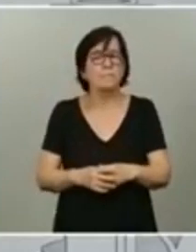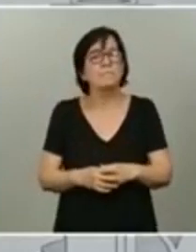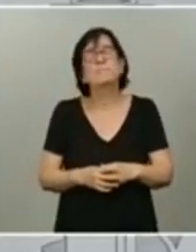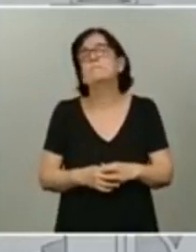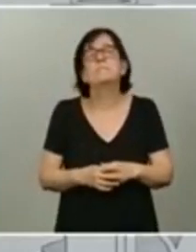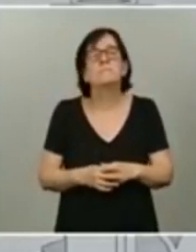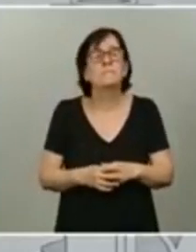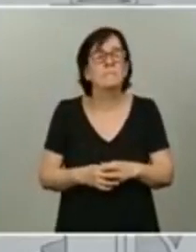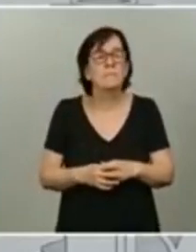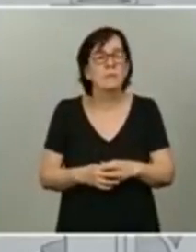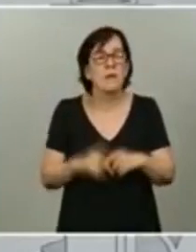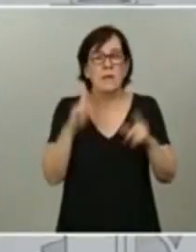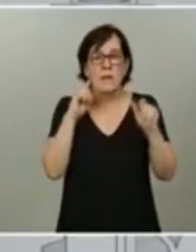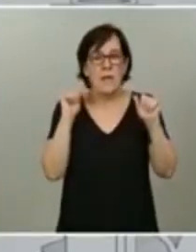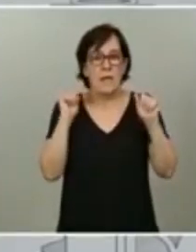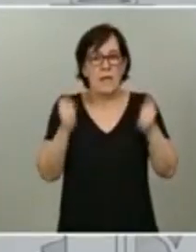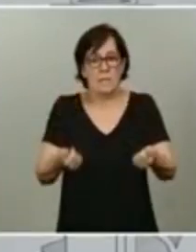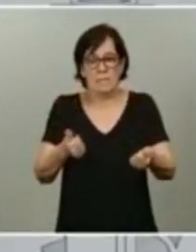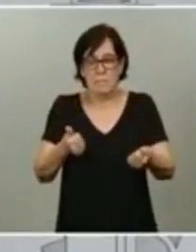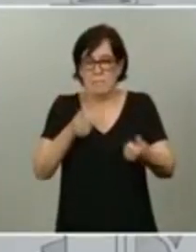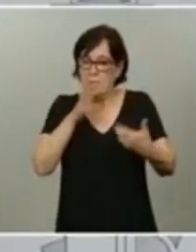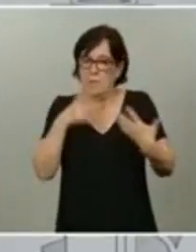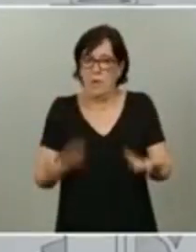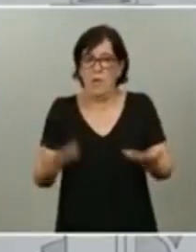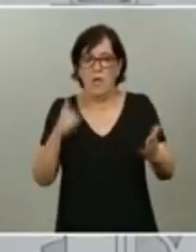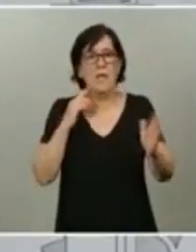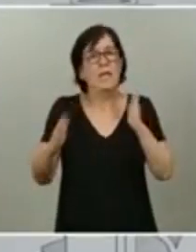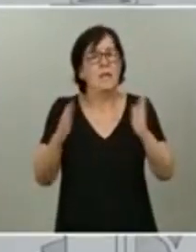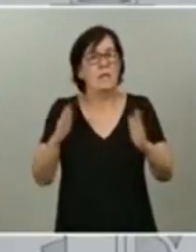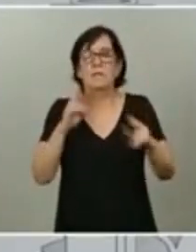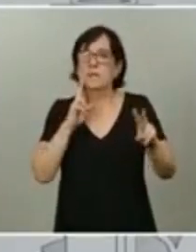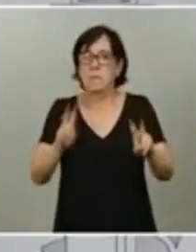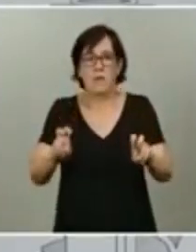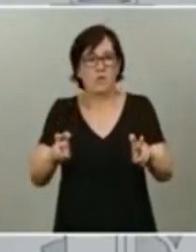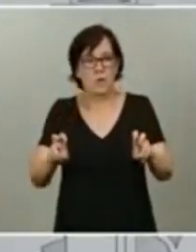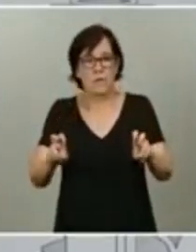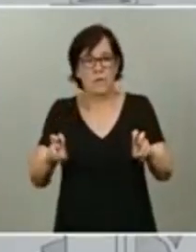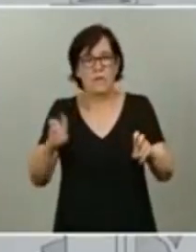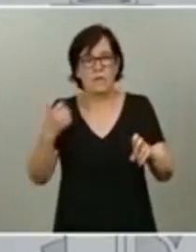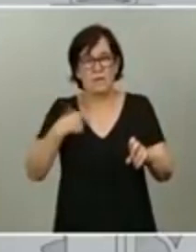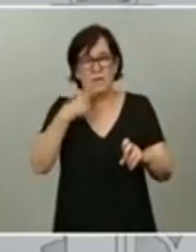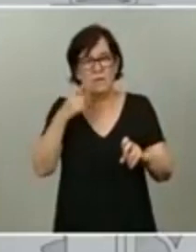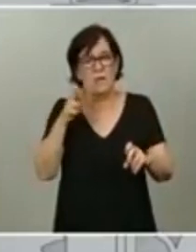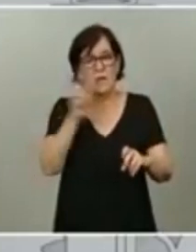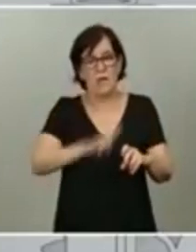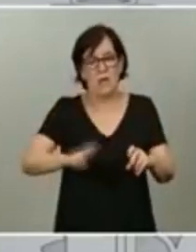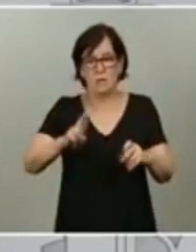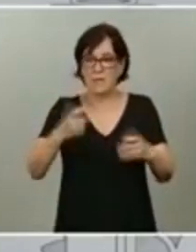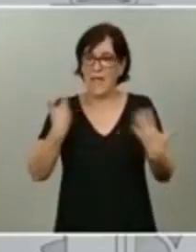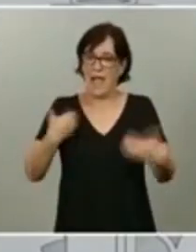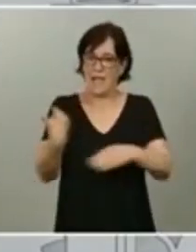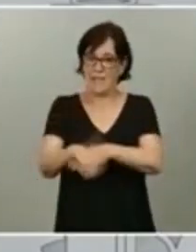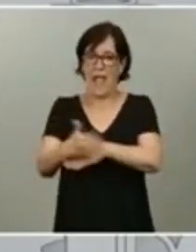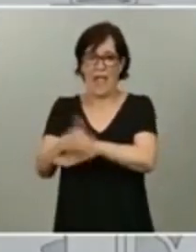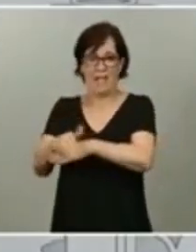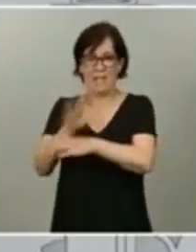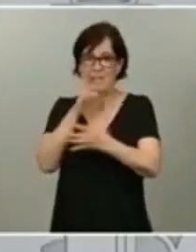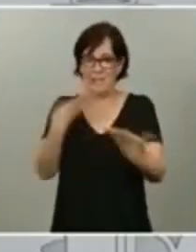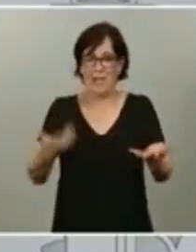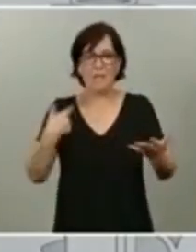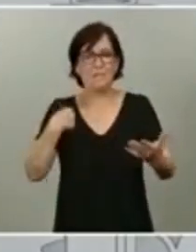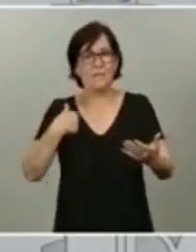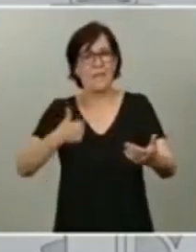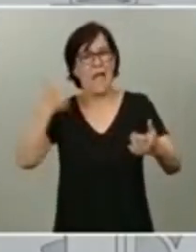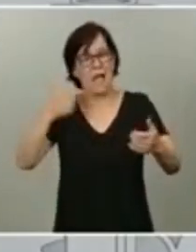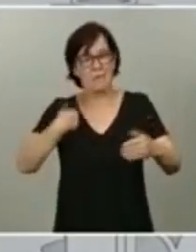Comienza ahora una etapa nueva. Hemos, como he dicho antes, recuperado la calle, hemos reconquistado la movilidad, nuestra